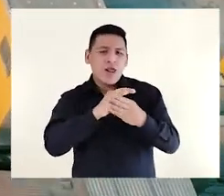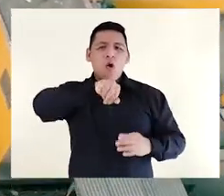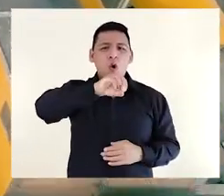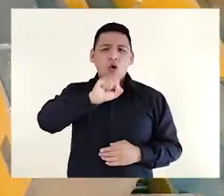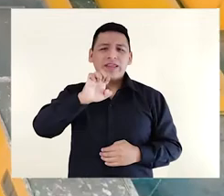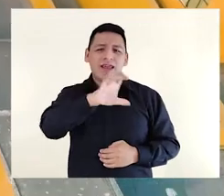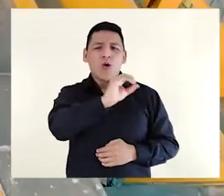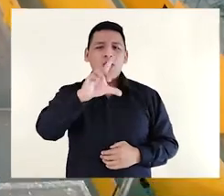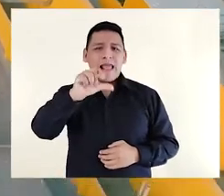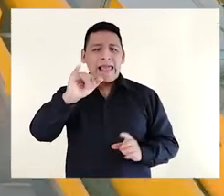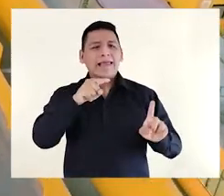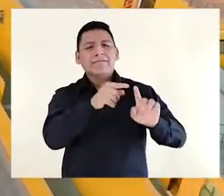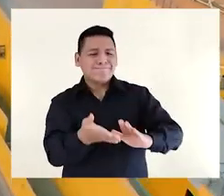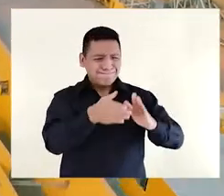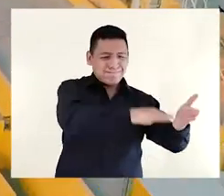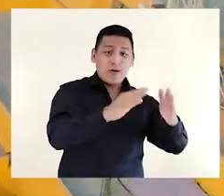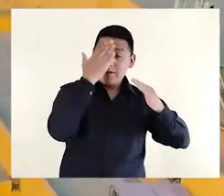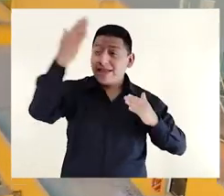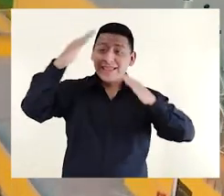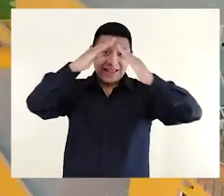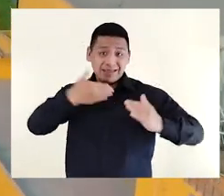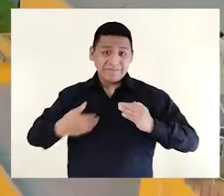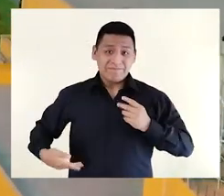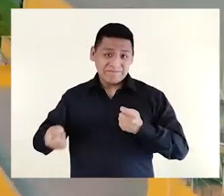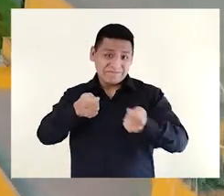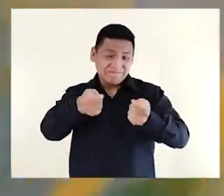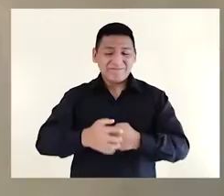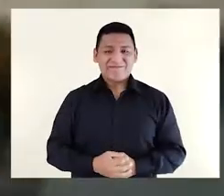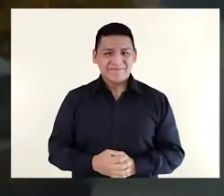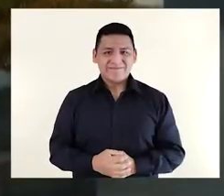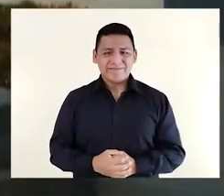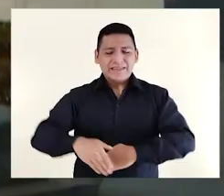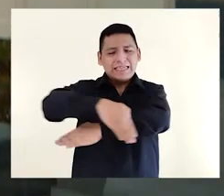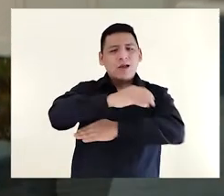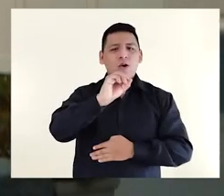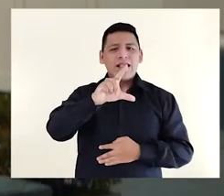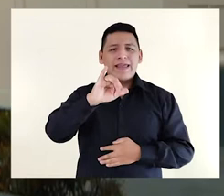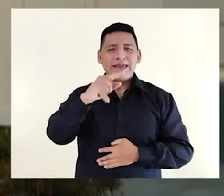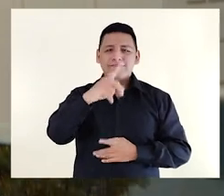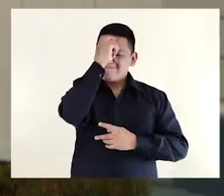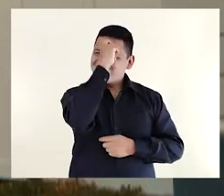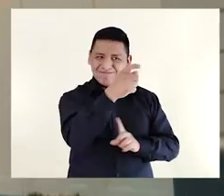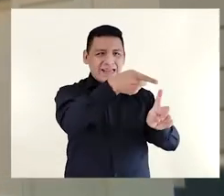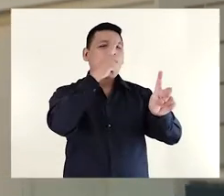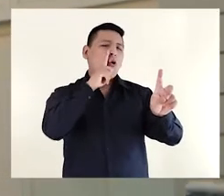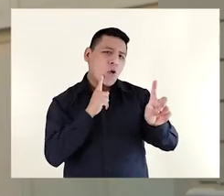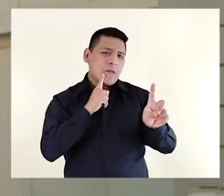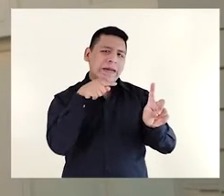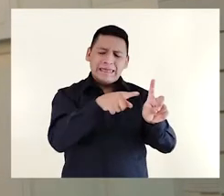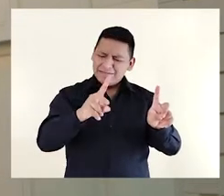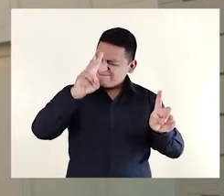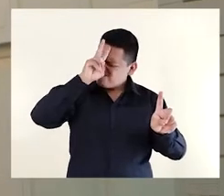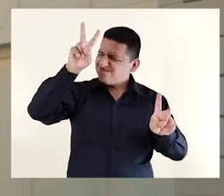fusilado en este pasaje, frente a lo que ahora es el Palacio de Gobierno. El pasaje Olaya nace en homenaje a un hombre que no